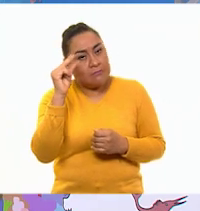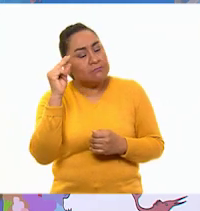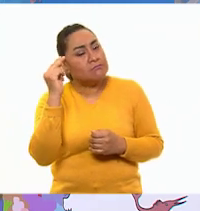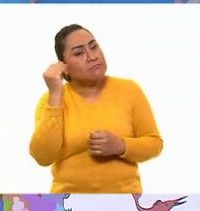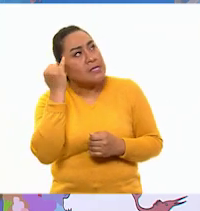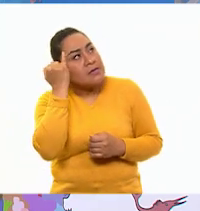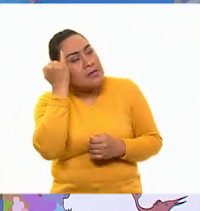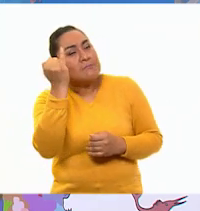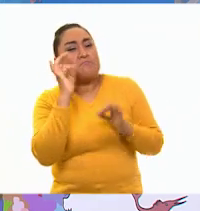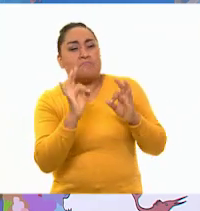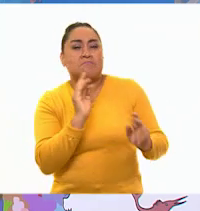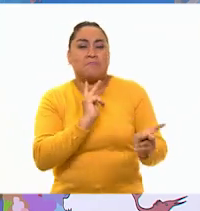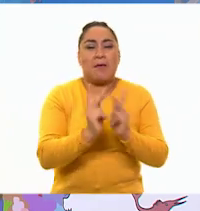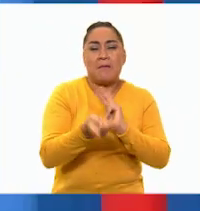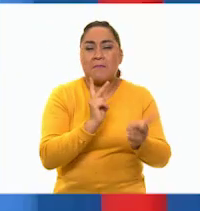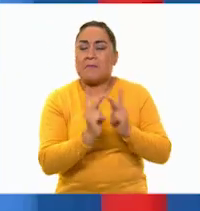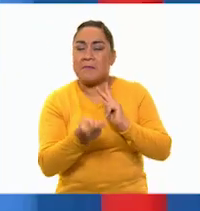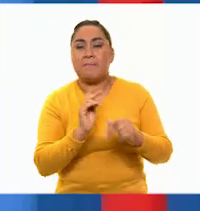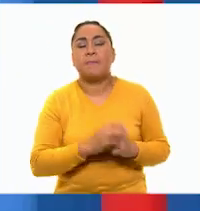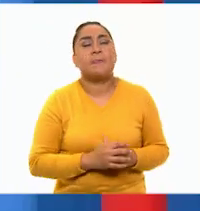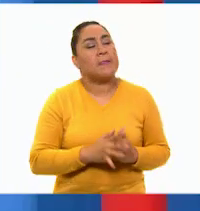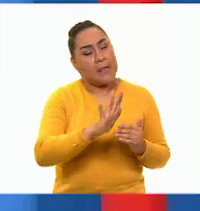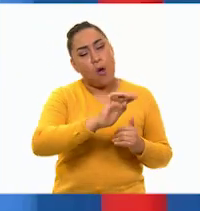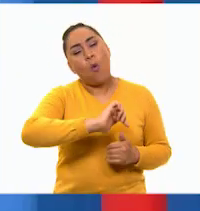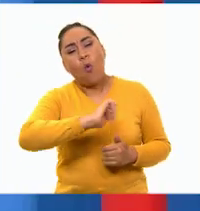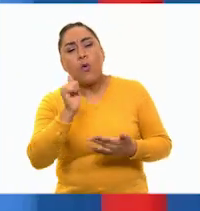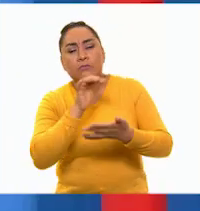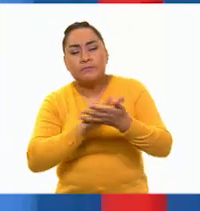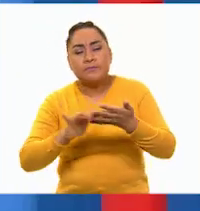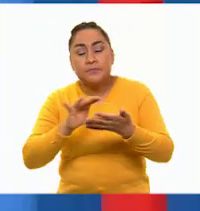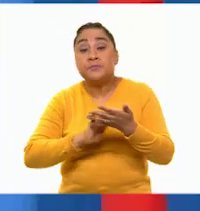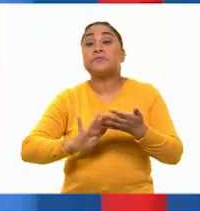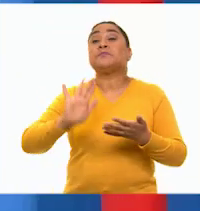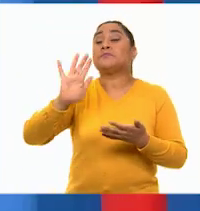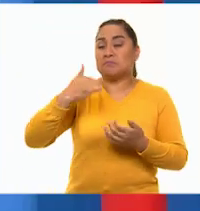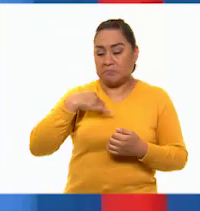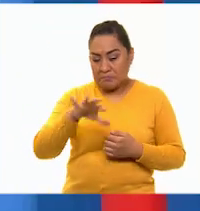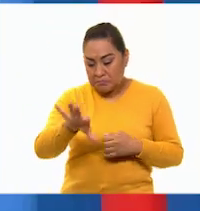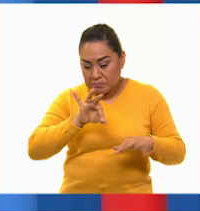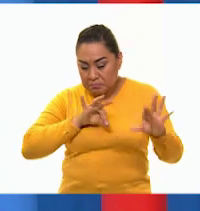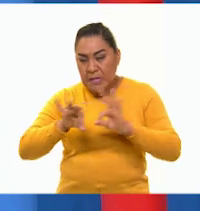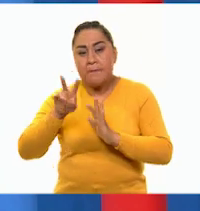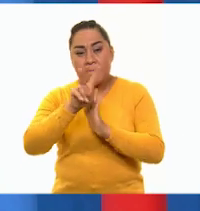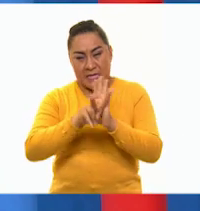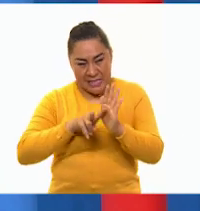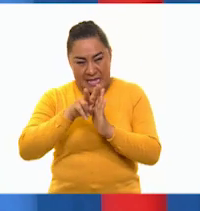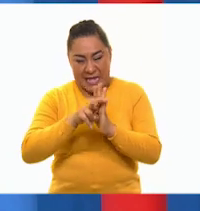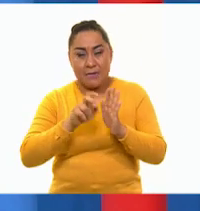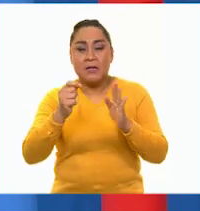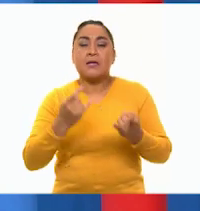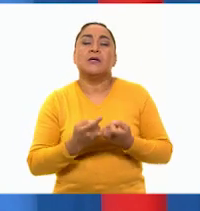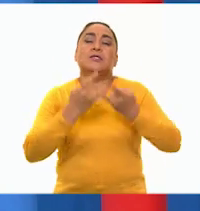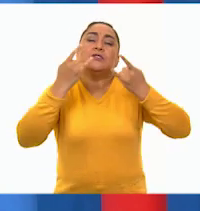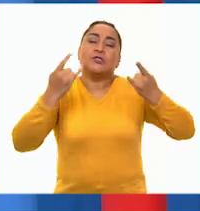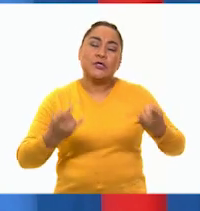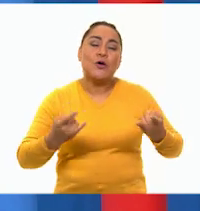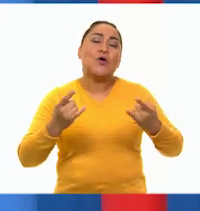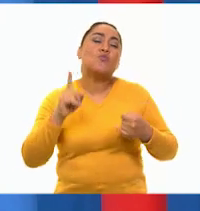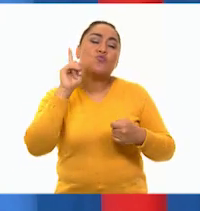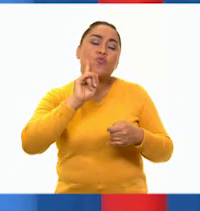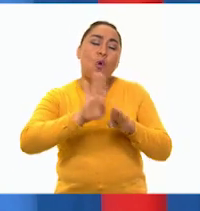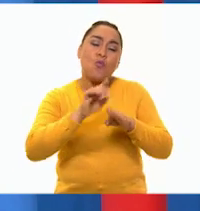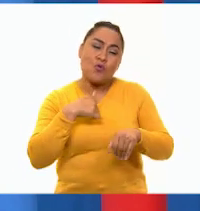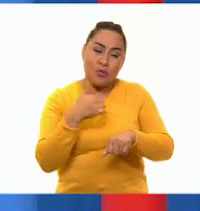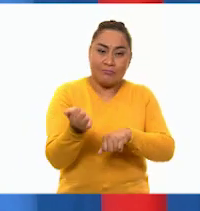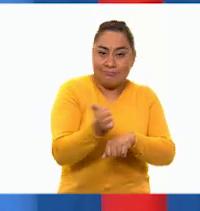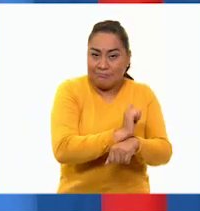¿Qué otro texto nos vas a compartir, María? Ah, pues encontré una serie de videos en que una narradora oral personifica a Leona Vicario para